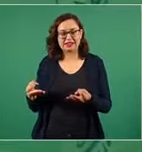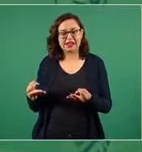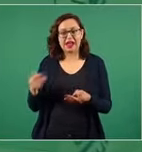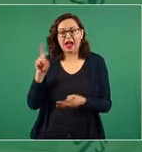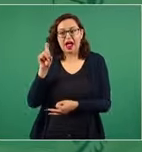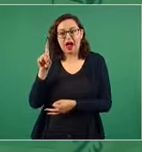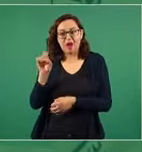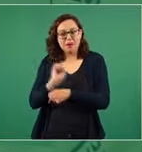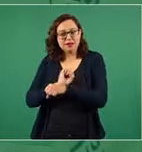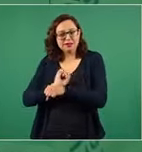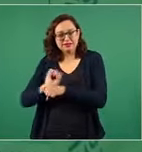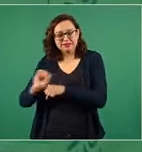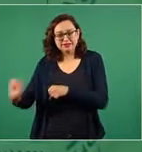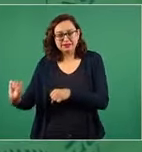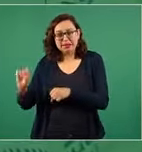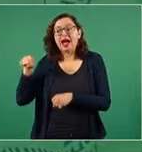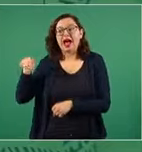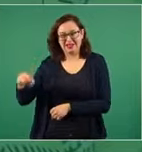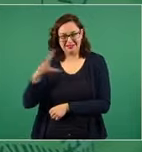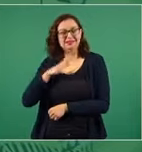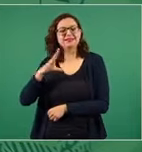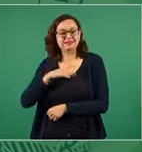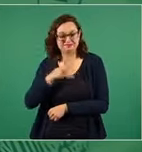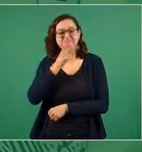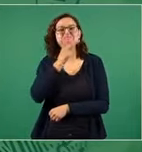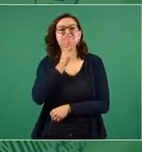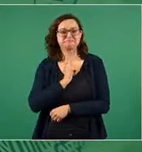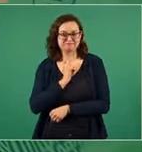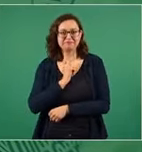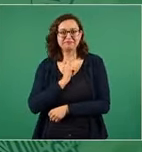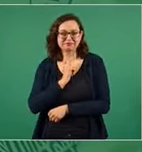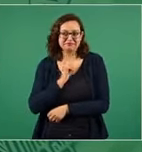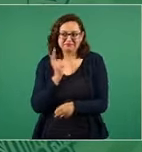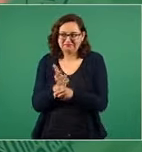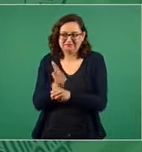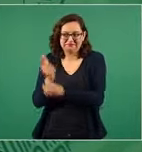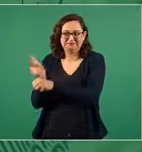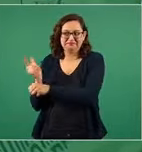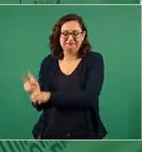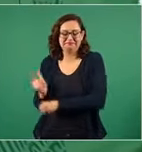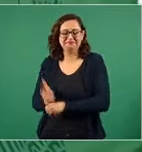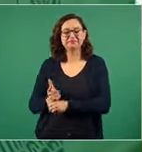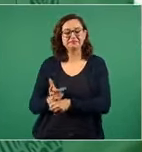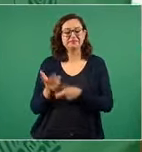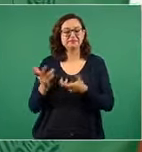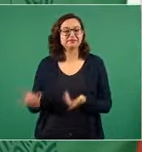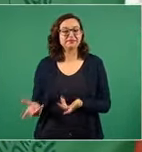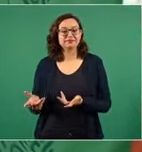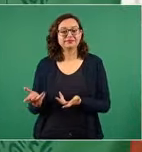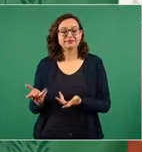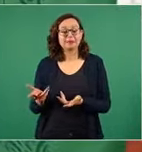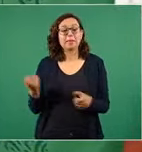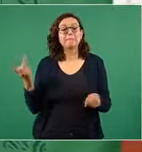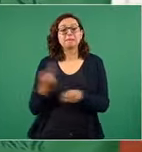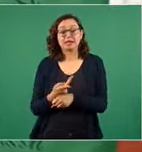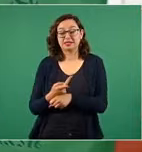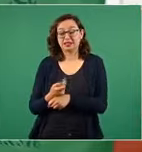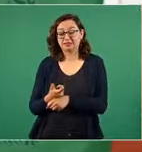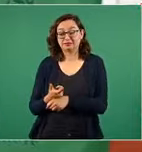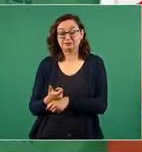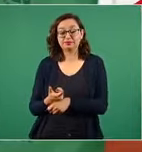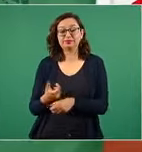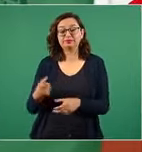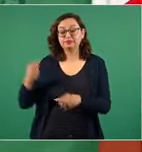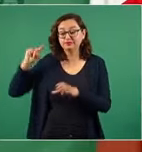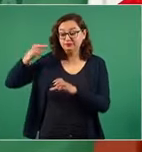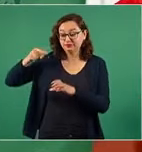donde hay petróleo entonces ya no nos cuesta 14 dólares